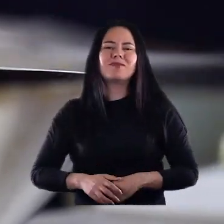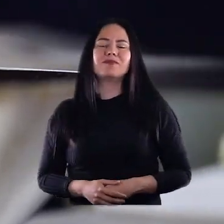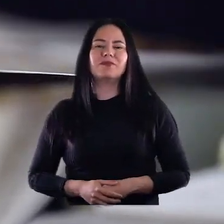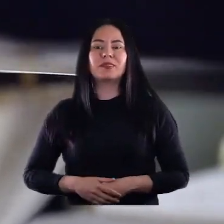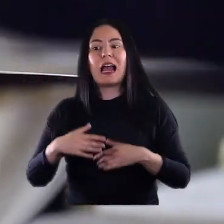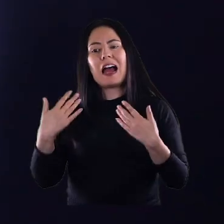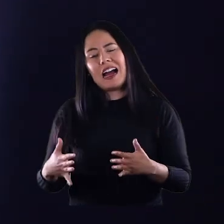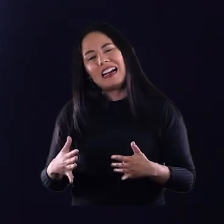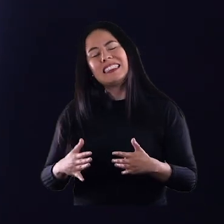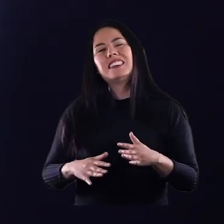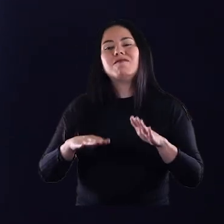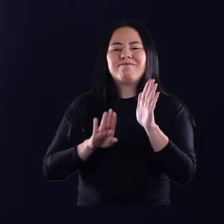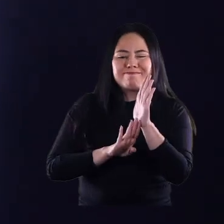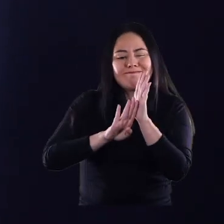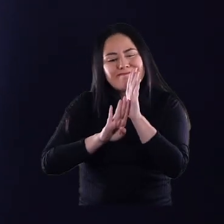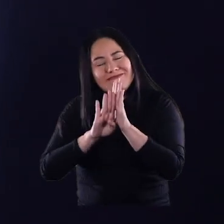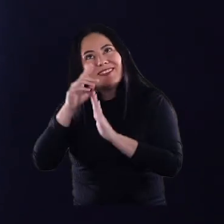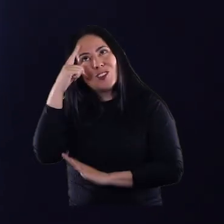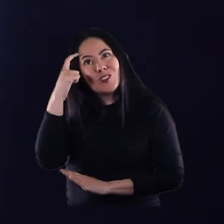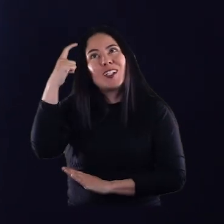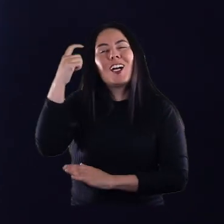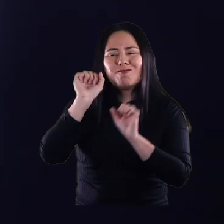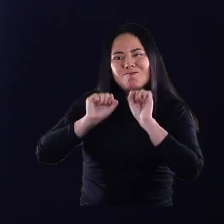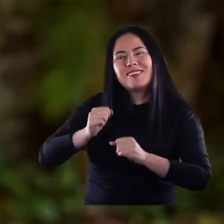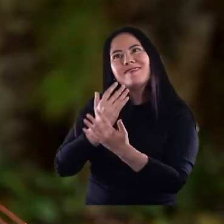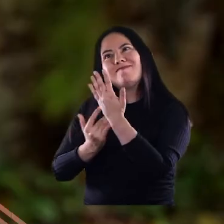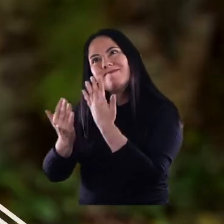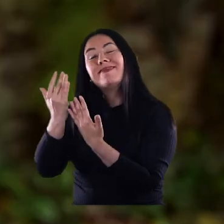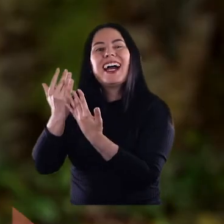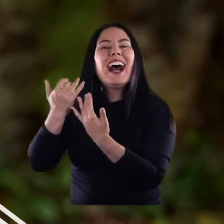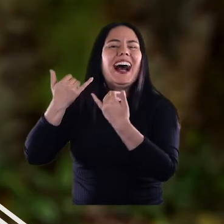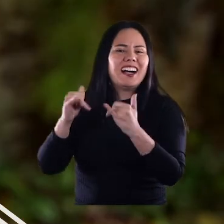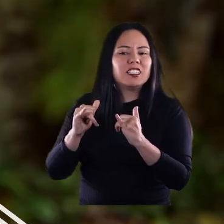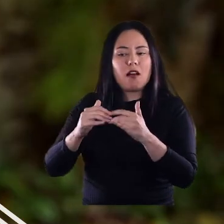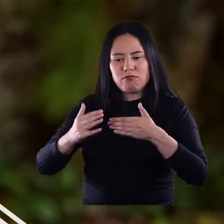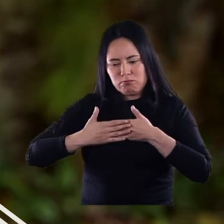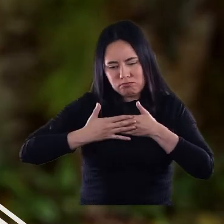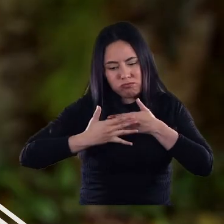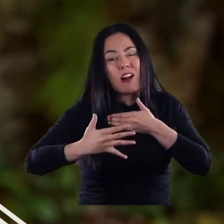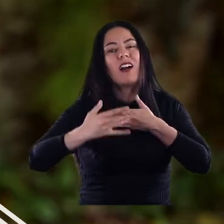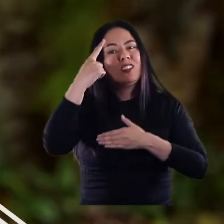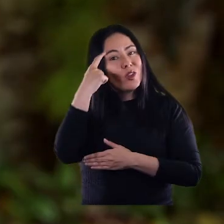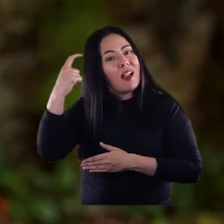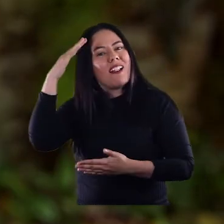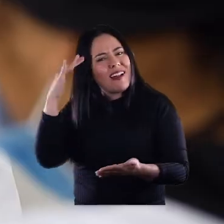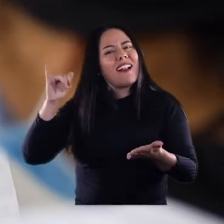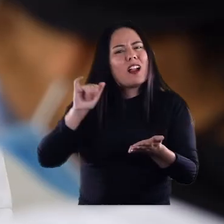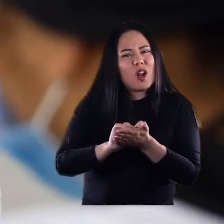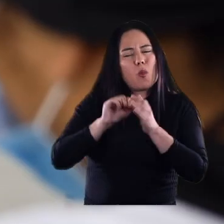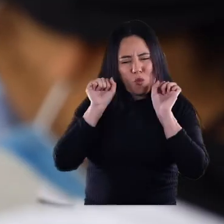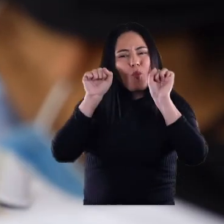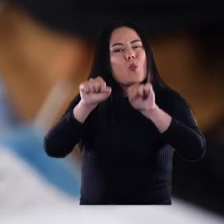Así arrancamos con tres piedras y cocinando y soñando de que era posible, de allí para adelante fue el sueño, fue creer que